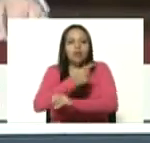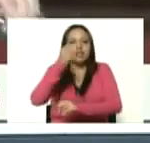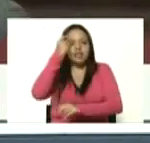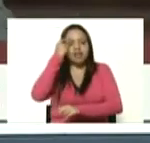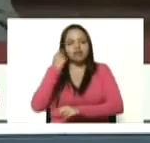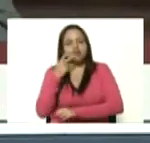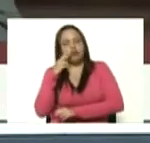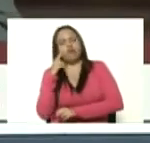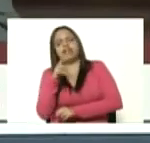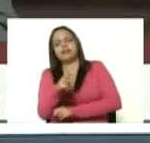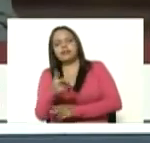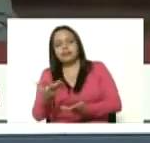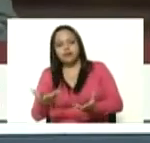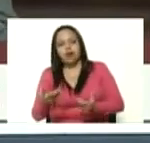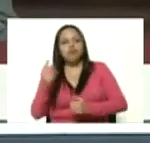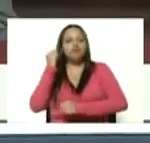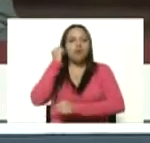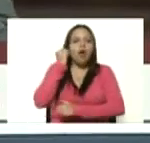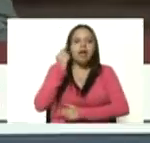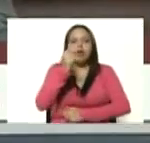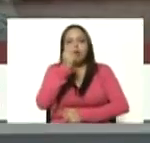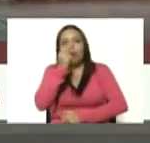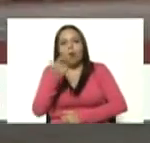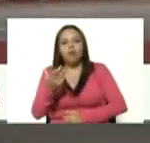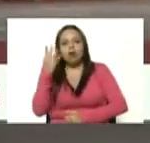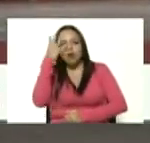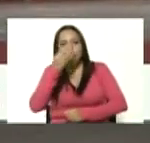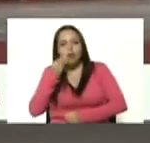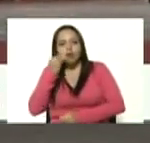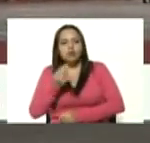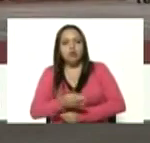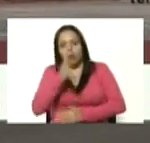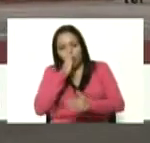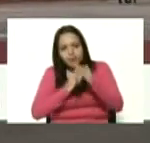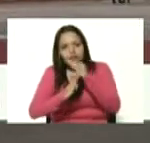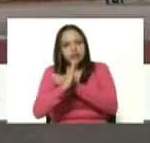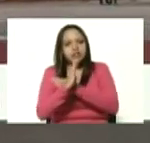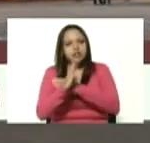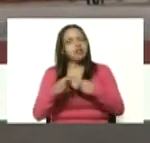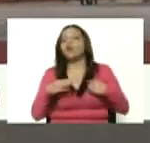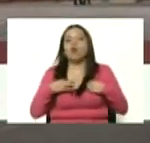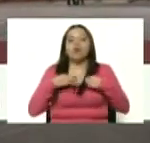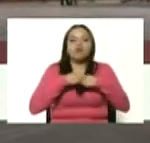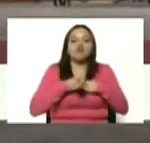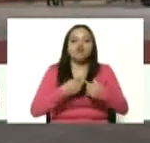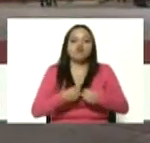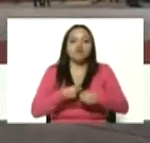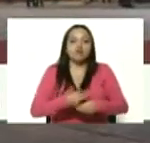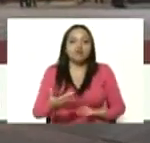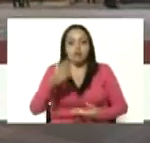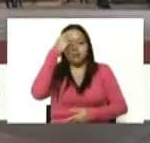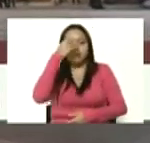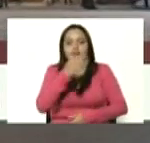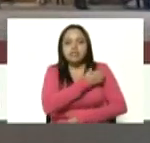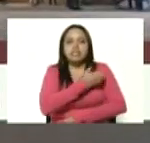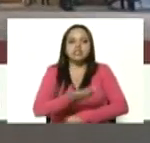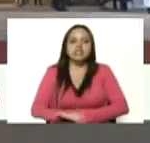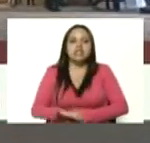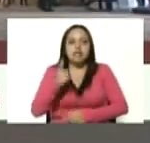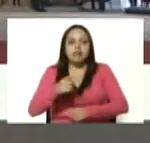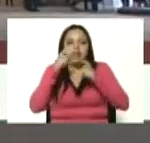ve a esas mujeres a esos hombres a esa juventud humilde con su uniforme su tapabocas